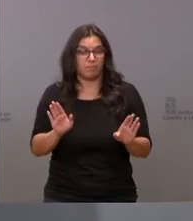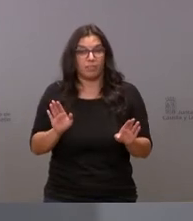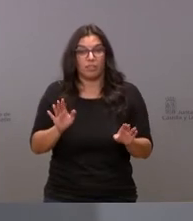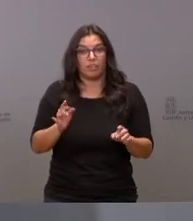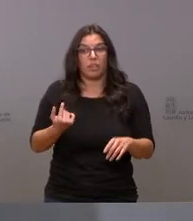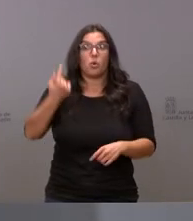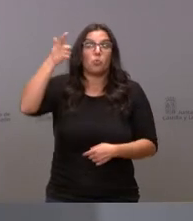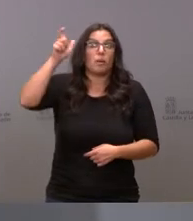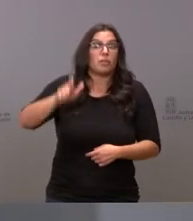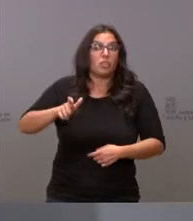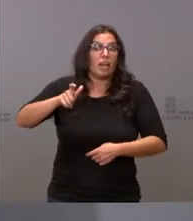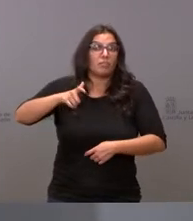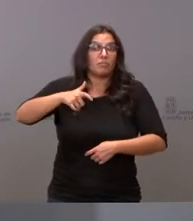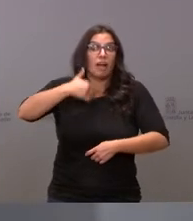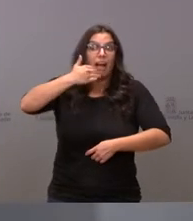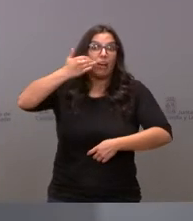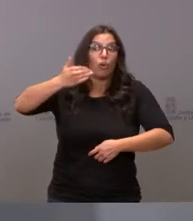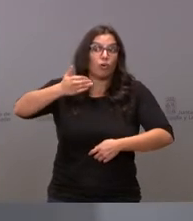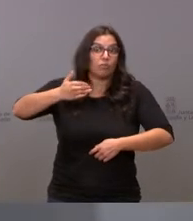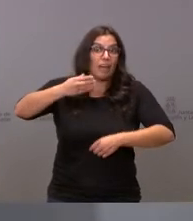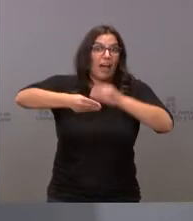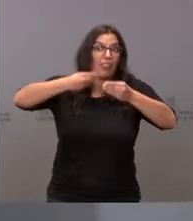en alguna parte alguna vez?